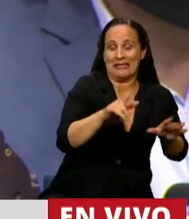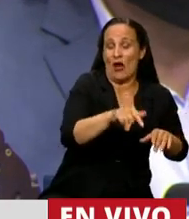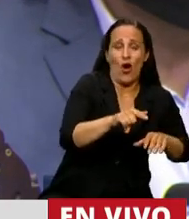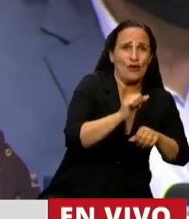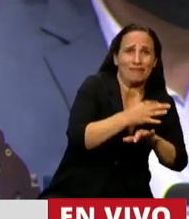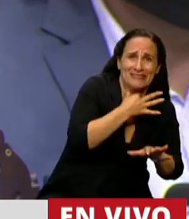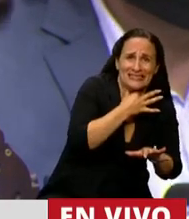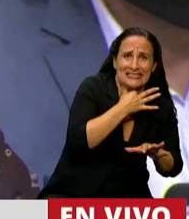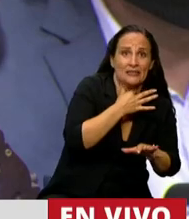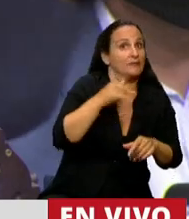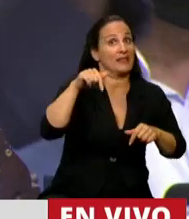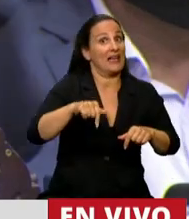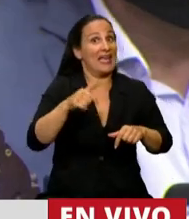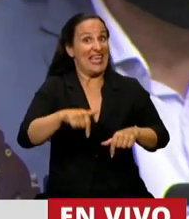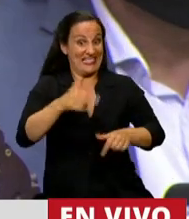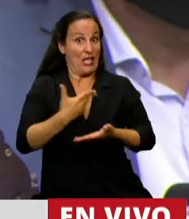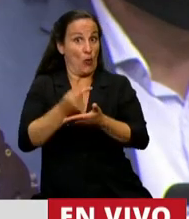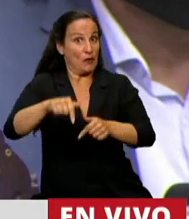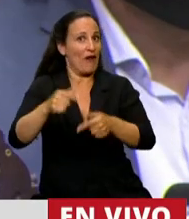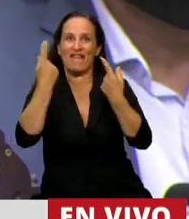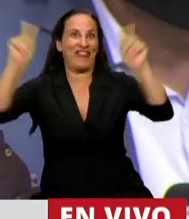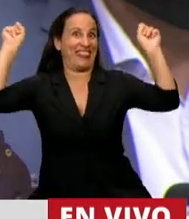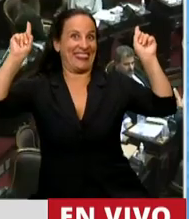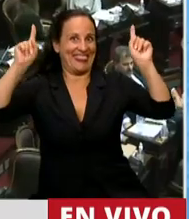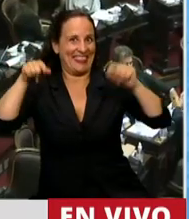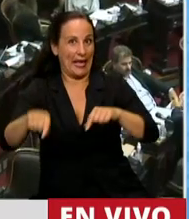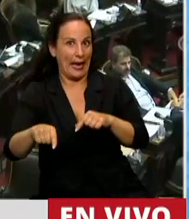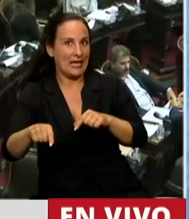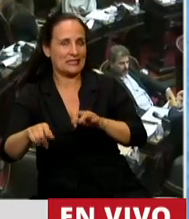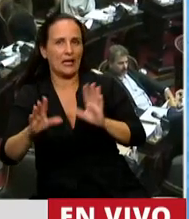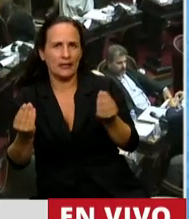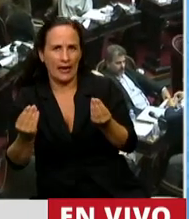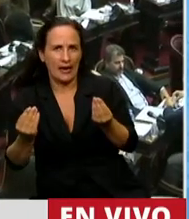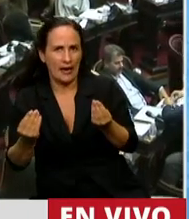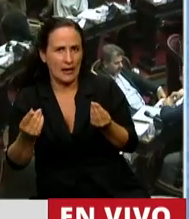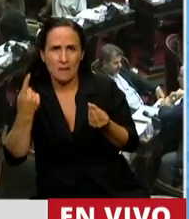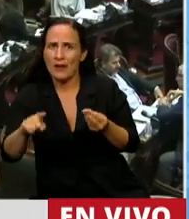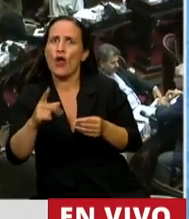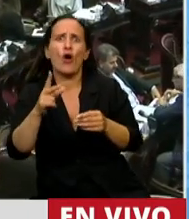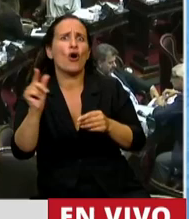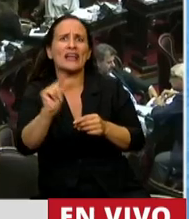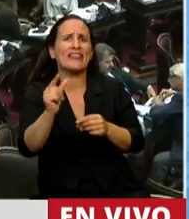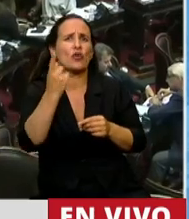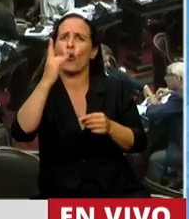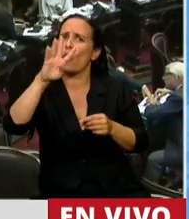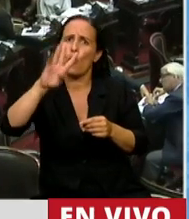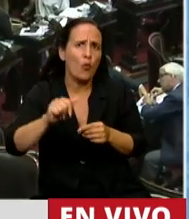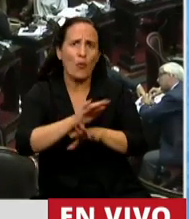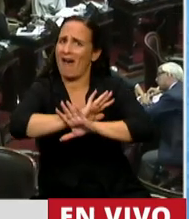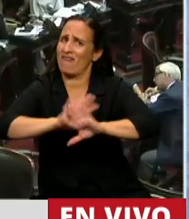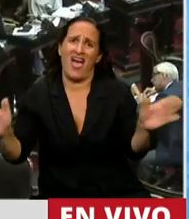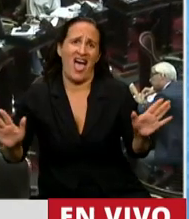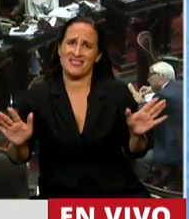mirando desde la demanda y estar mirando desde la oferta de los bancos, no toma la decisión de terminar con los créditos UBA. No se puede seguir actualizando por